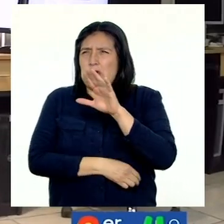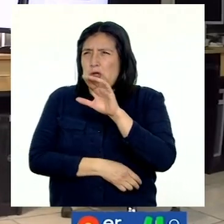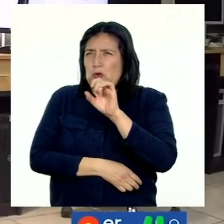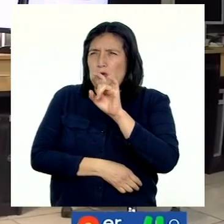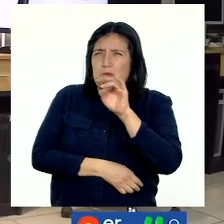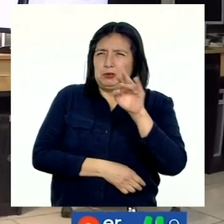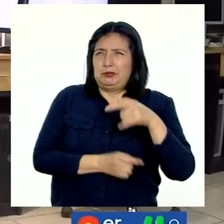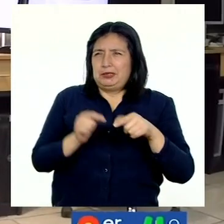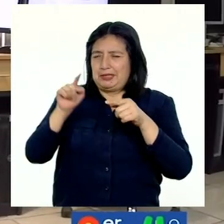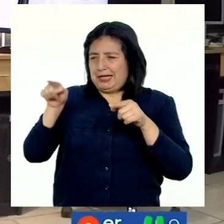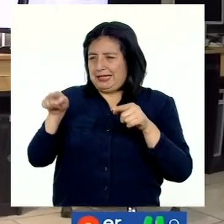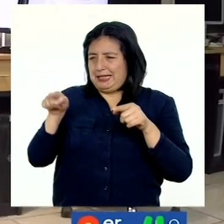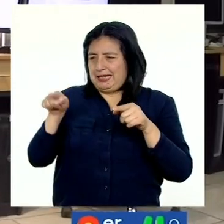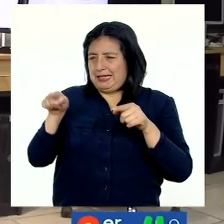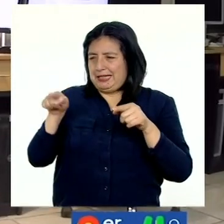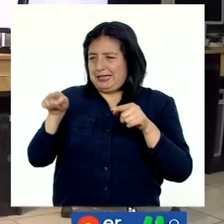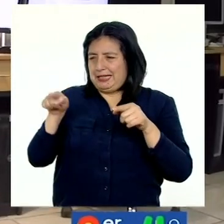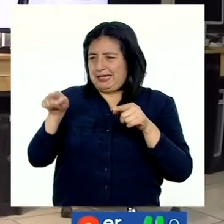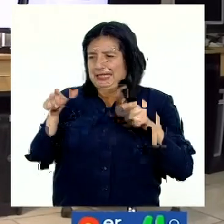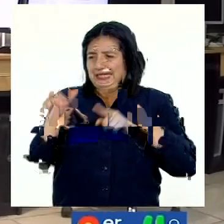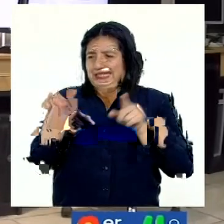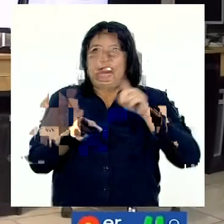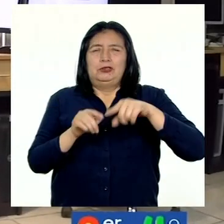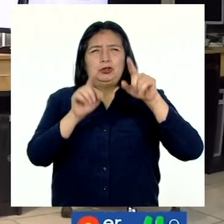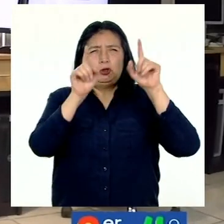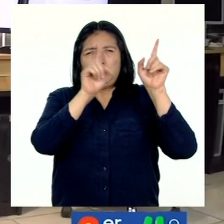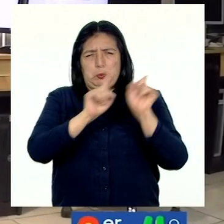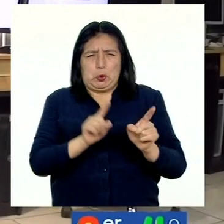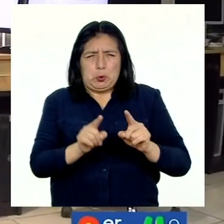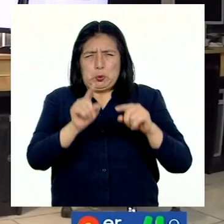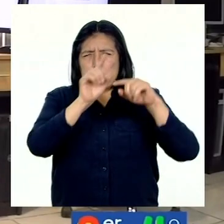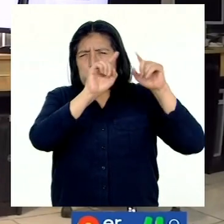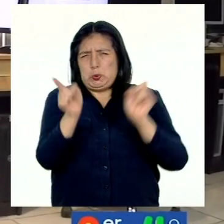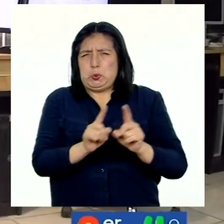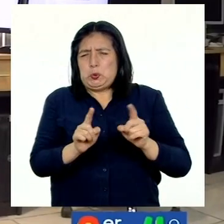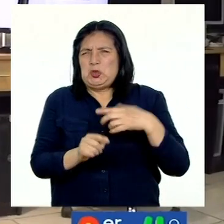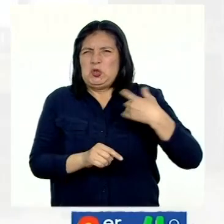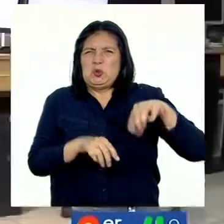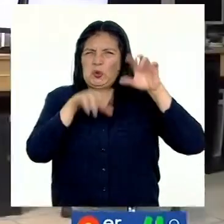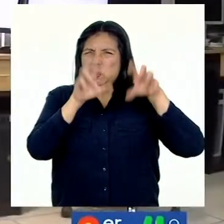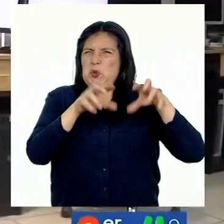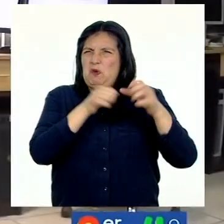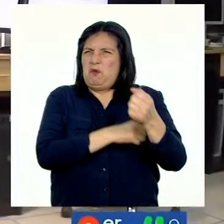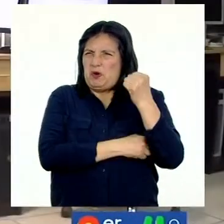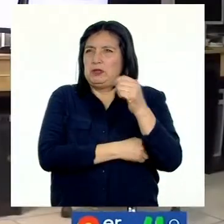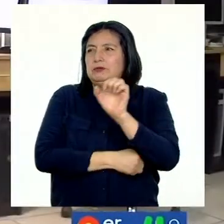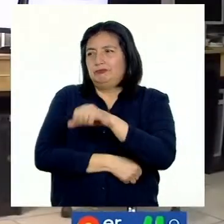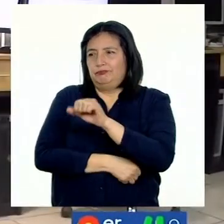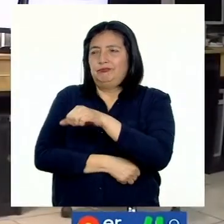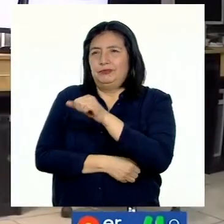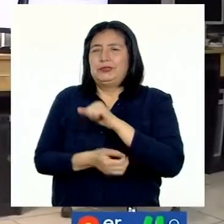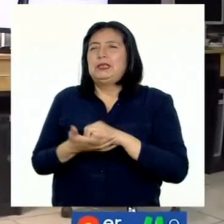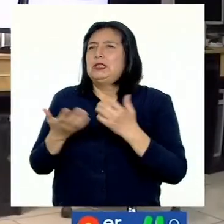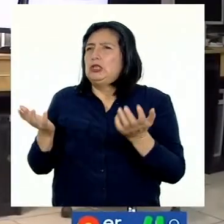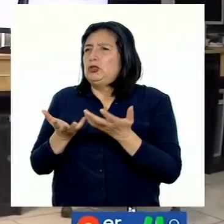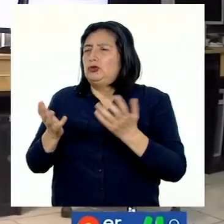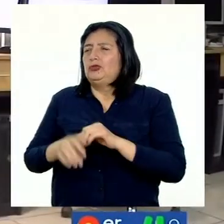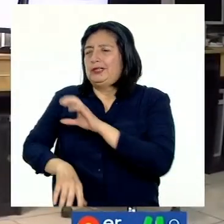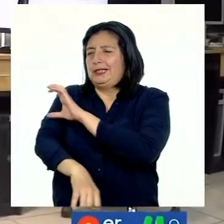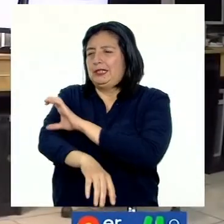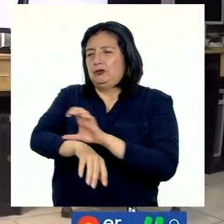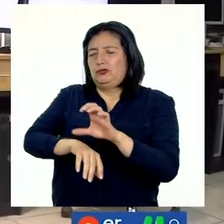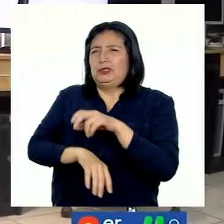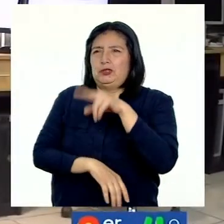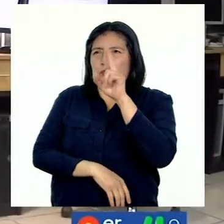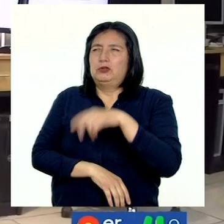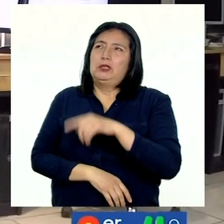como vemos está aquí. Hay rayos y llueve bastante, muy fuerte. Son muy frecuentes, sobre todo en la costa norte